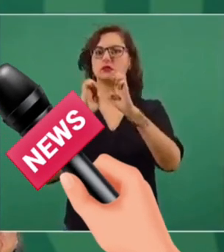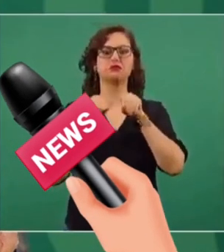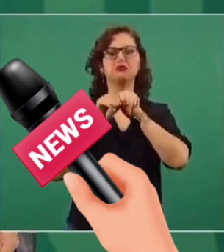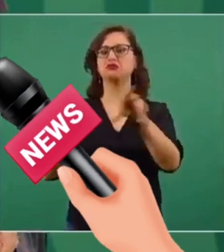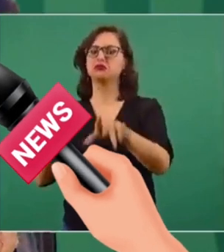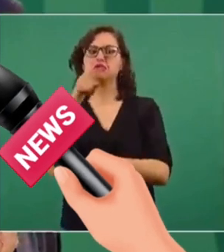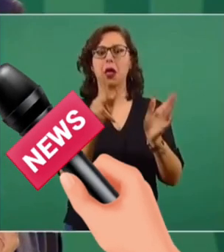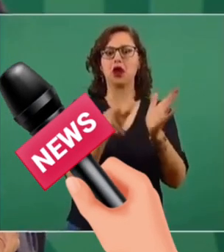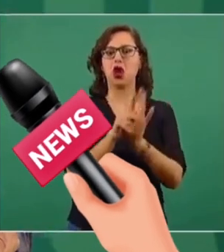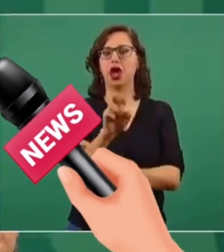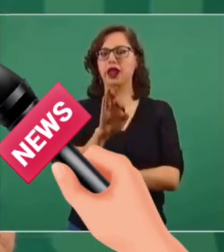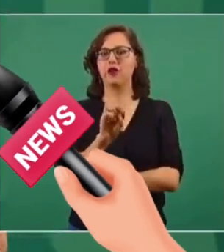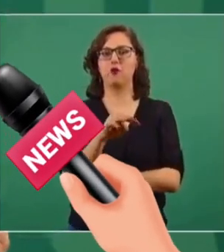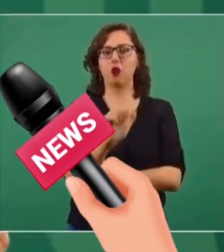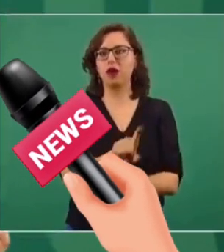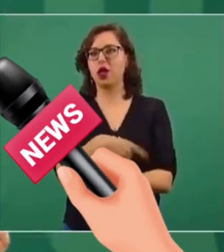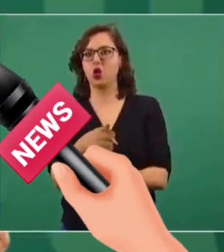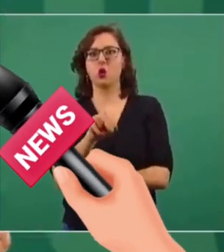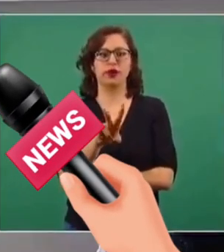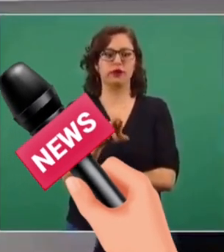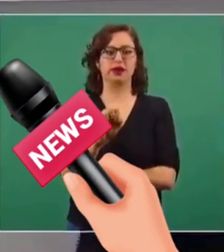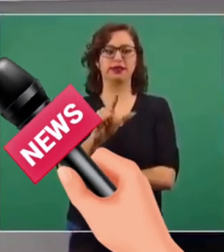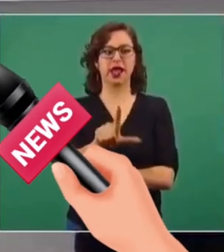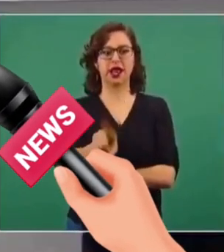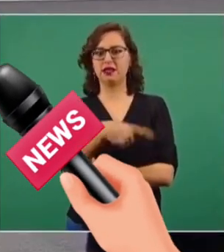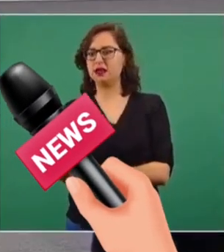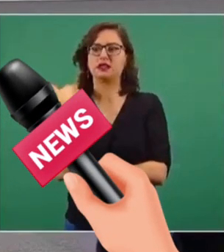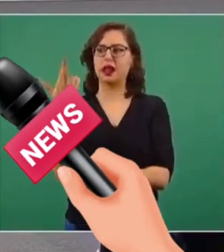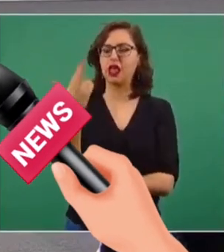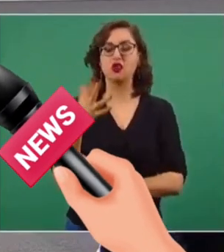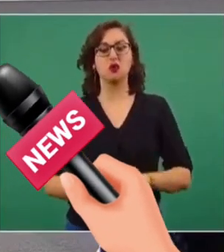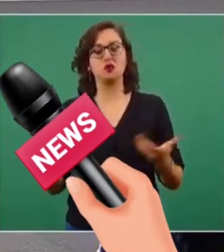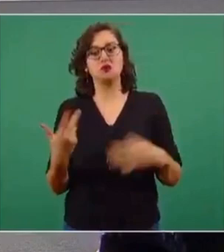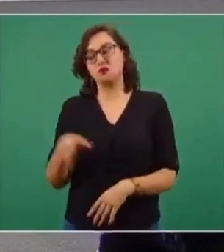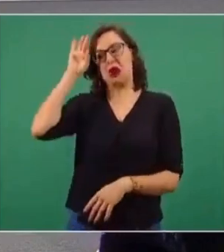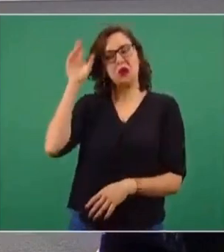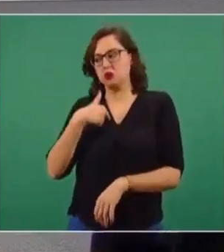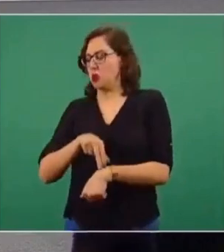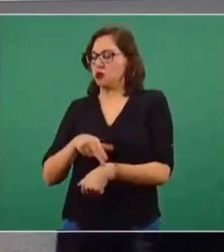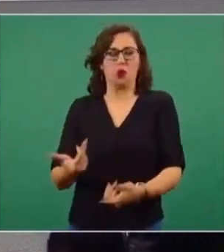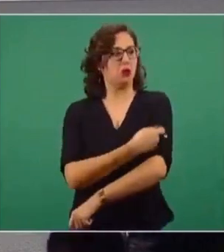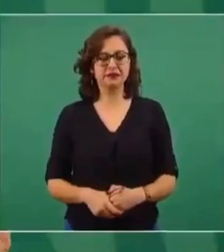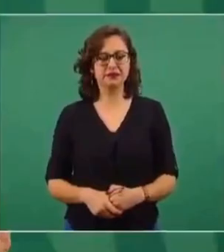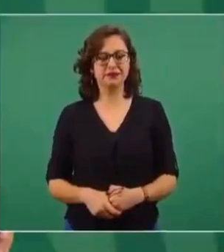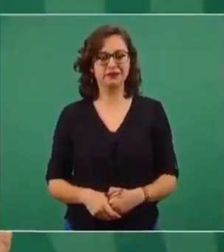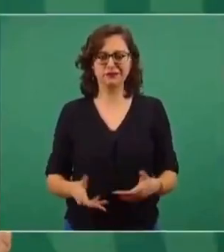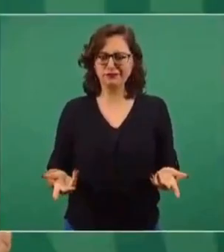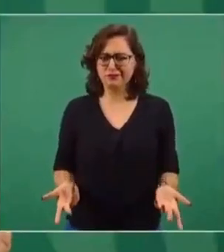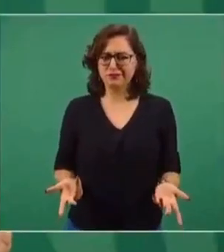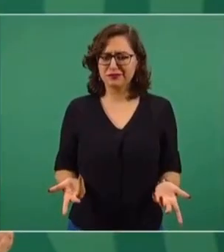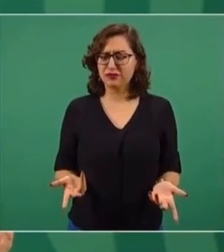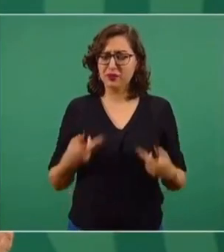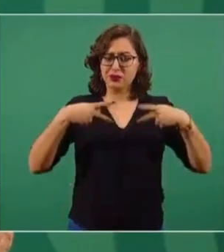voy a la Reforma, voy a la Universal, voy a los programas de radio. Qué barbaridad. ¿Cómo no van a vacunar a los médicos? Tenemos que